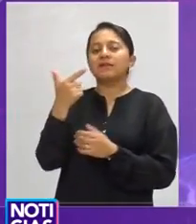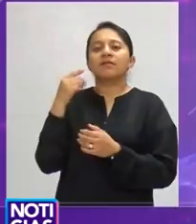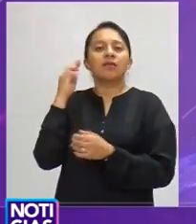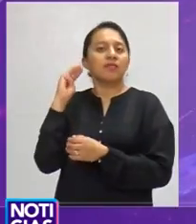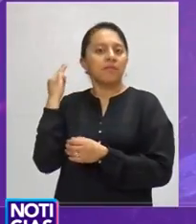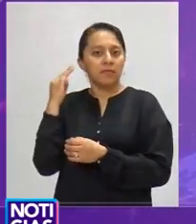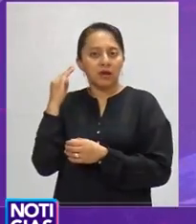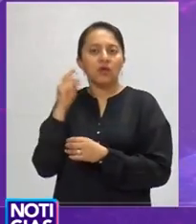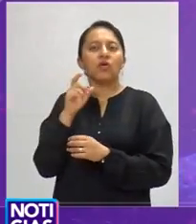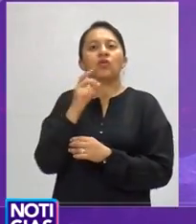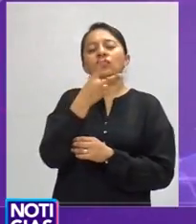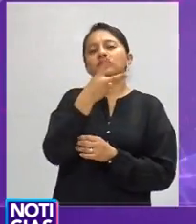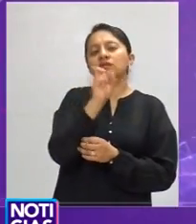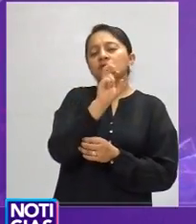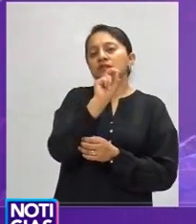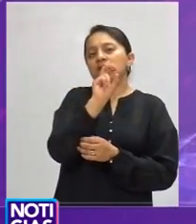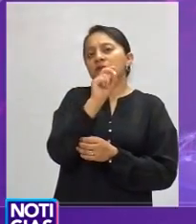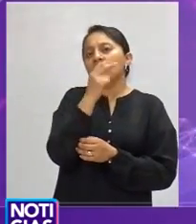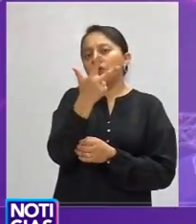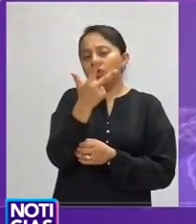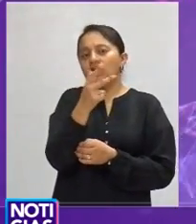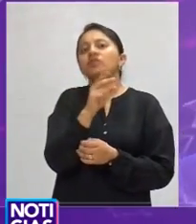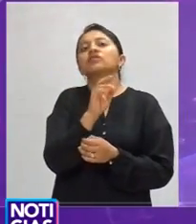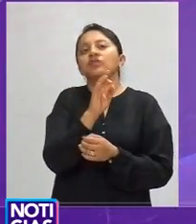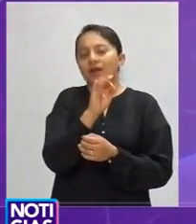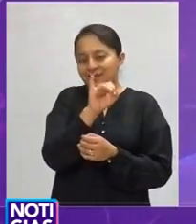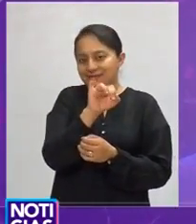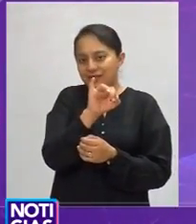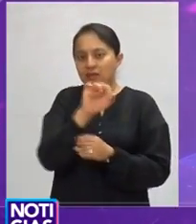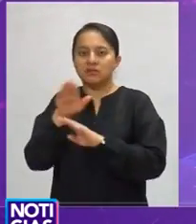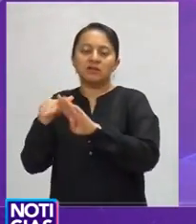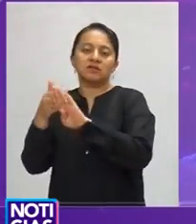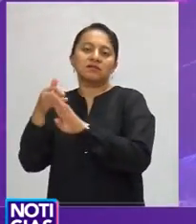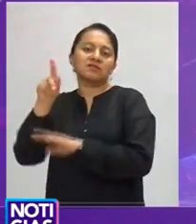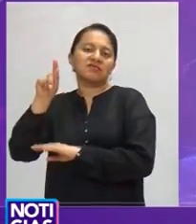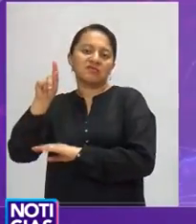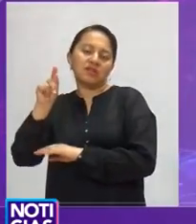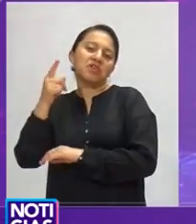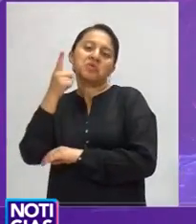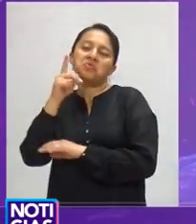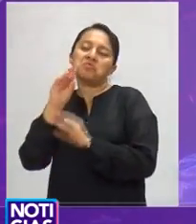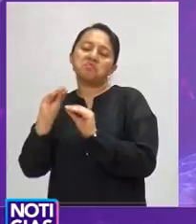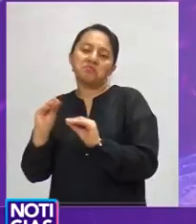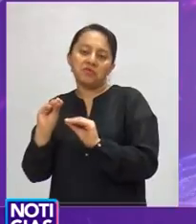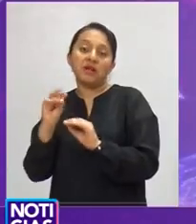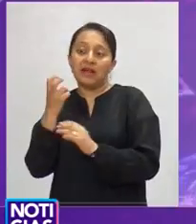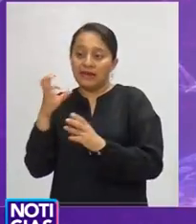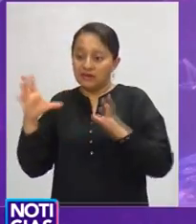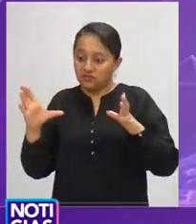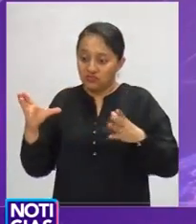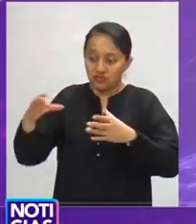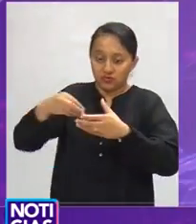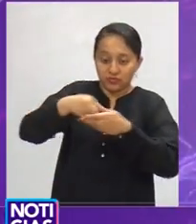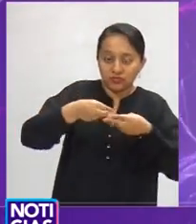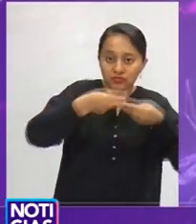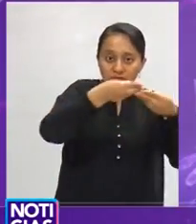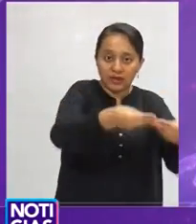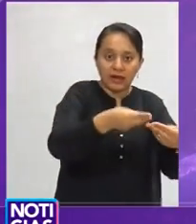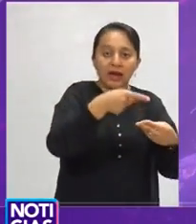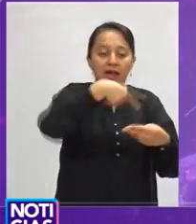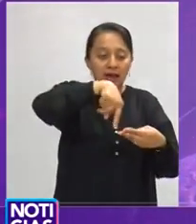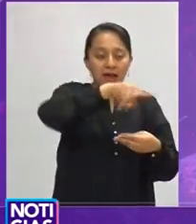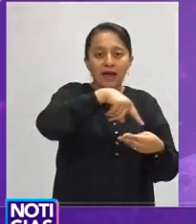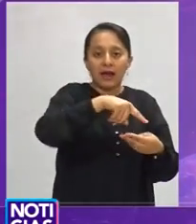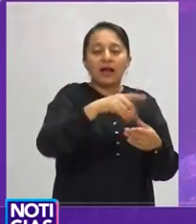concluyó cuando se aprobó en la Cámara de Diputados el 7 de marzo con 238 votos a favor, 70 en contra y una